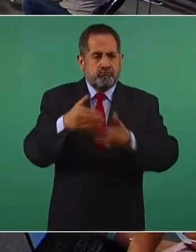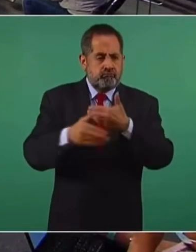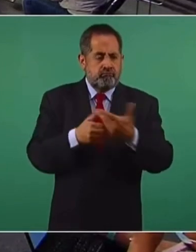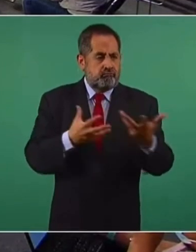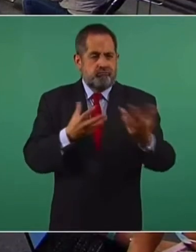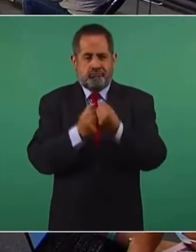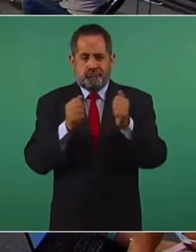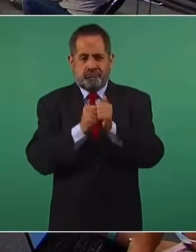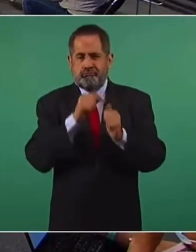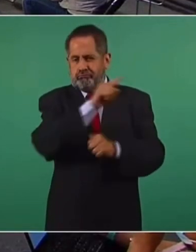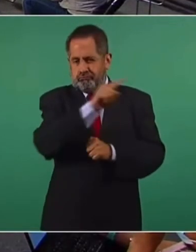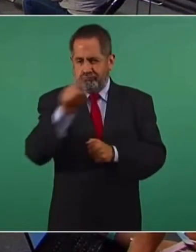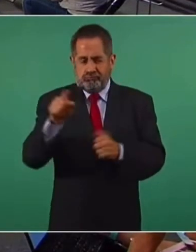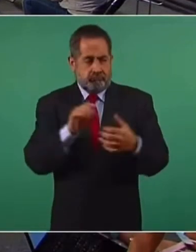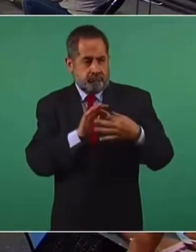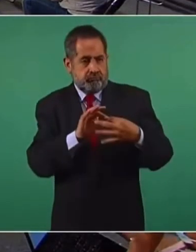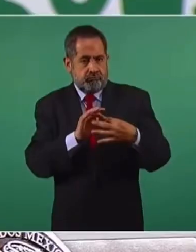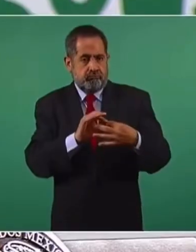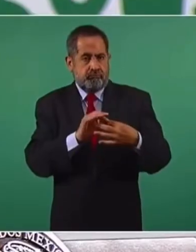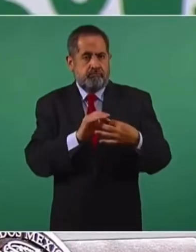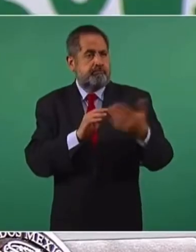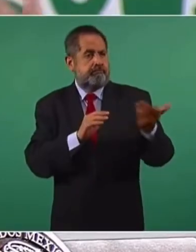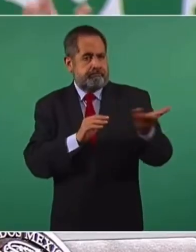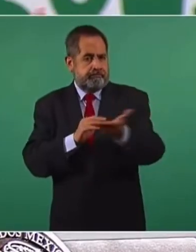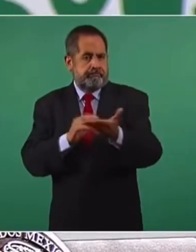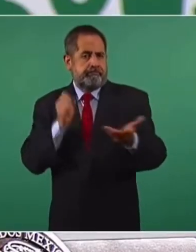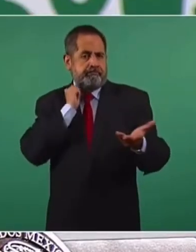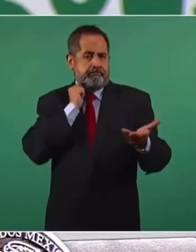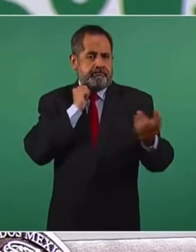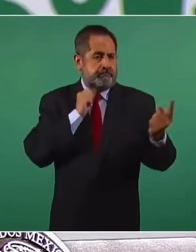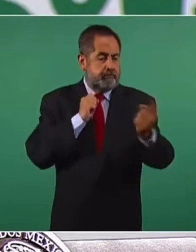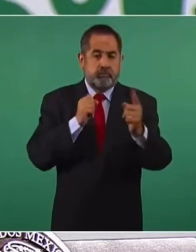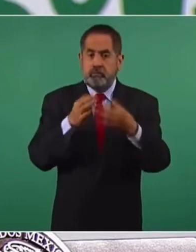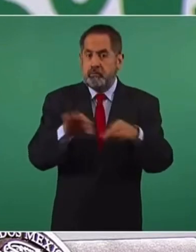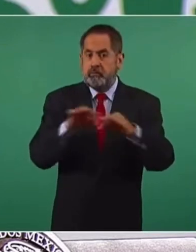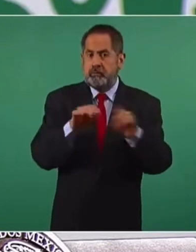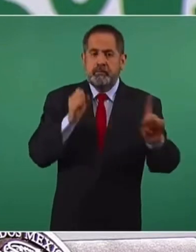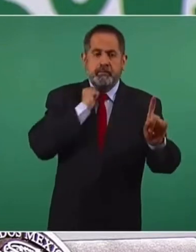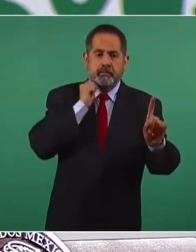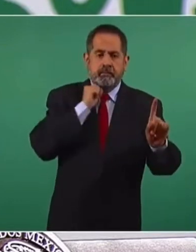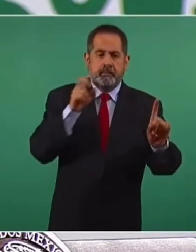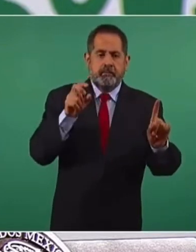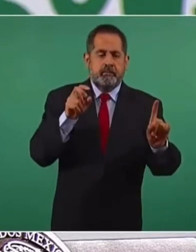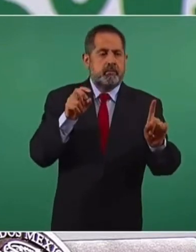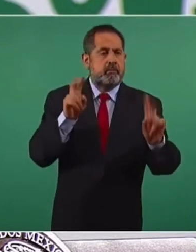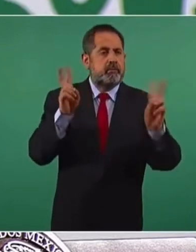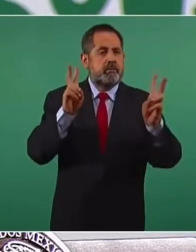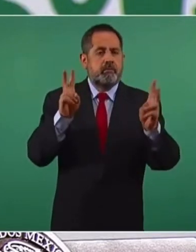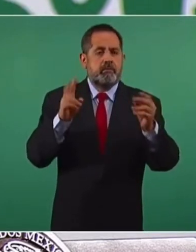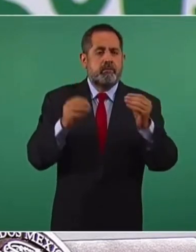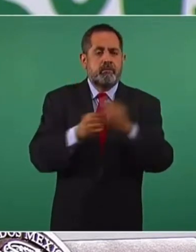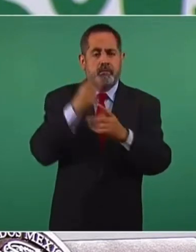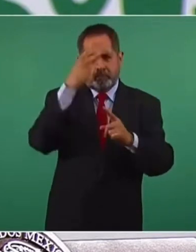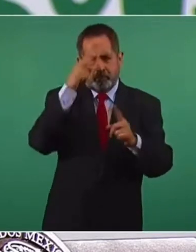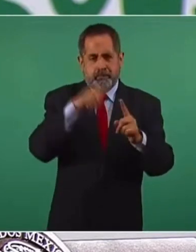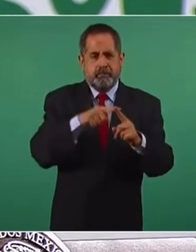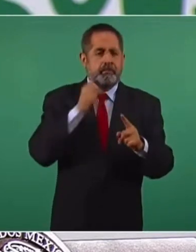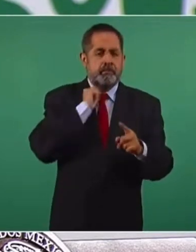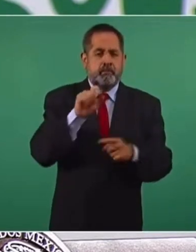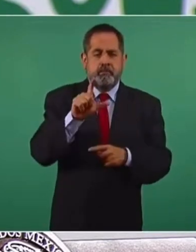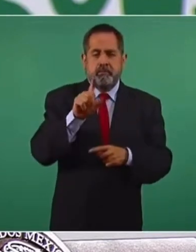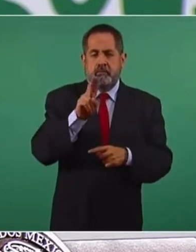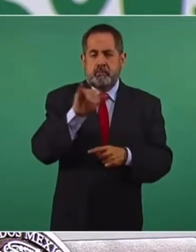y ayer le pedimos su apoyo a los senadores. Teníamos un senador muy importante, por ejemplo, de Nuevo México, que es el senador Luján.